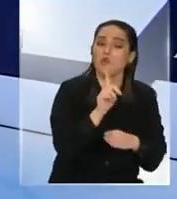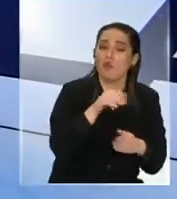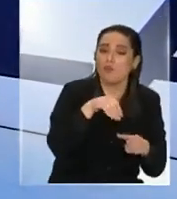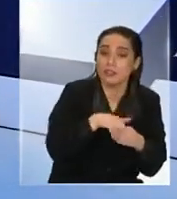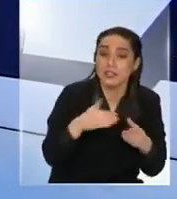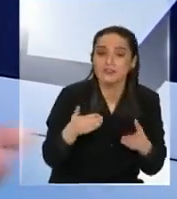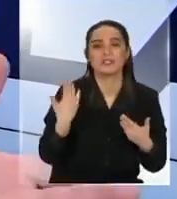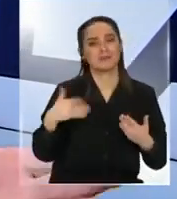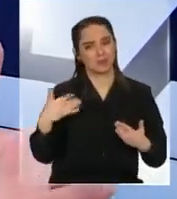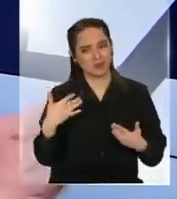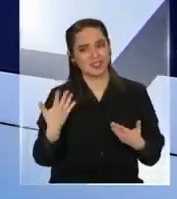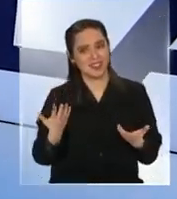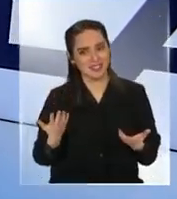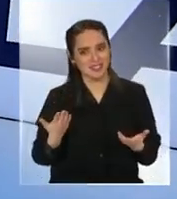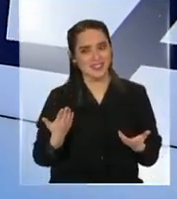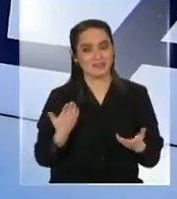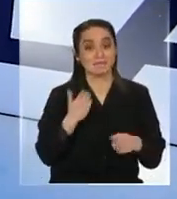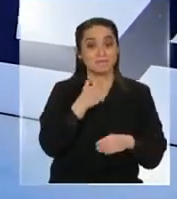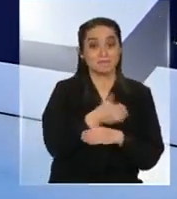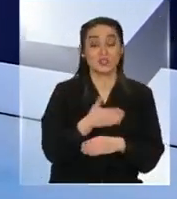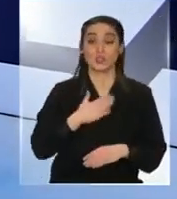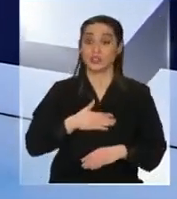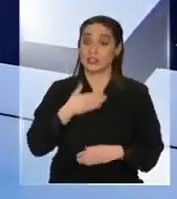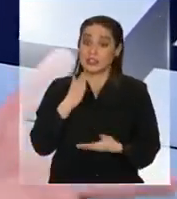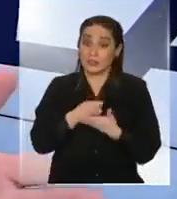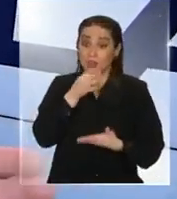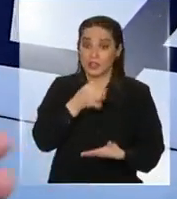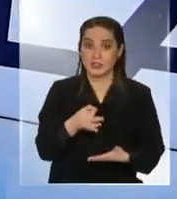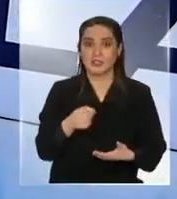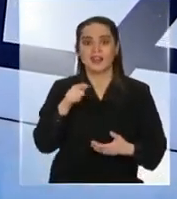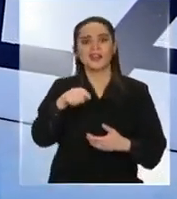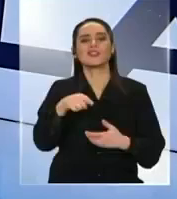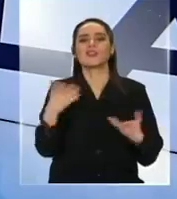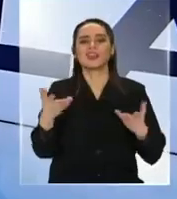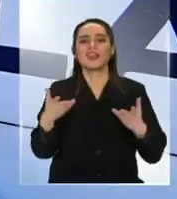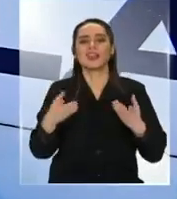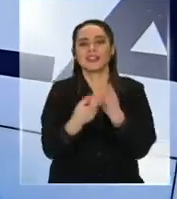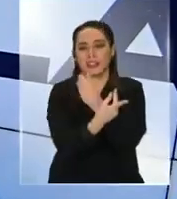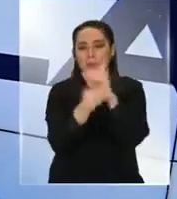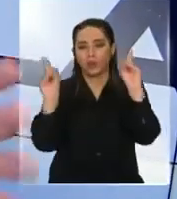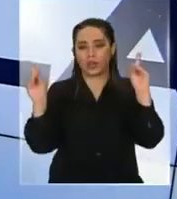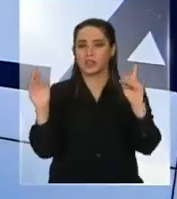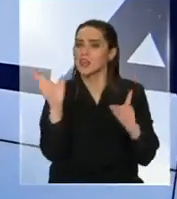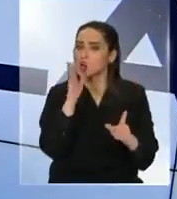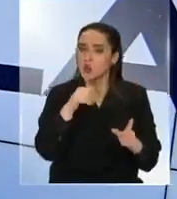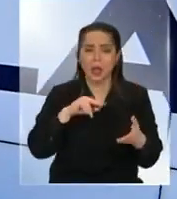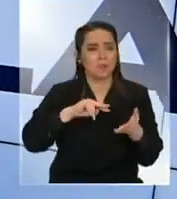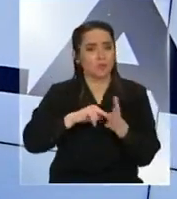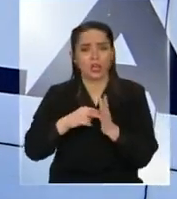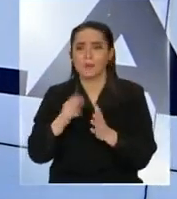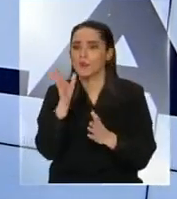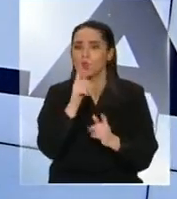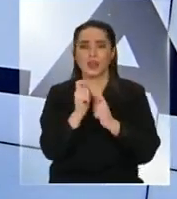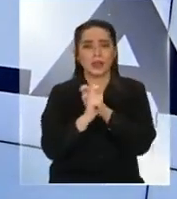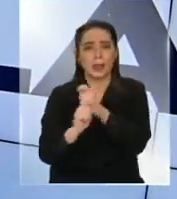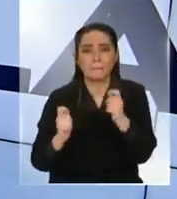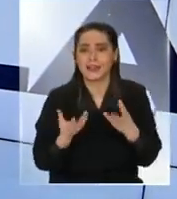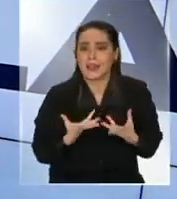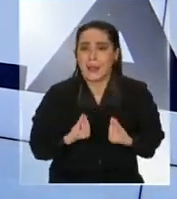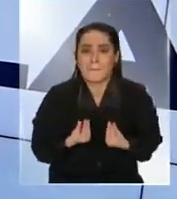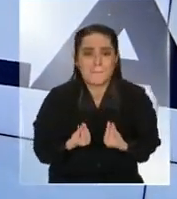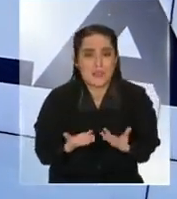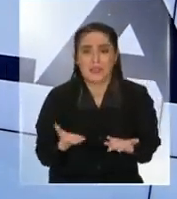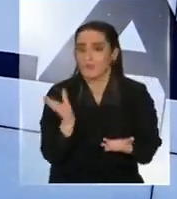la si además esto discúlpame pero esto tengo que decirlo esto es la democracia aquí no hay complicación no hay campaña del terror no hay